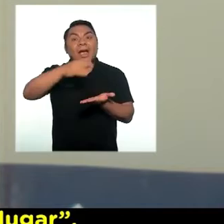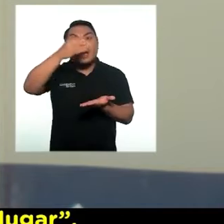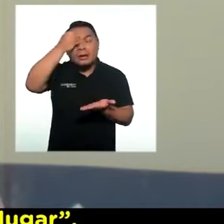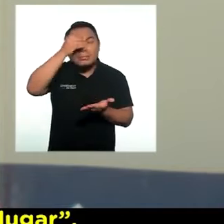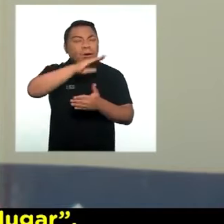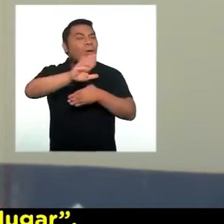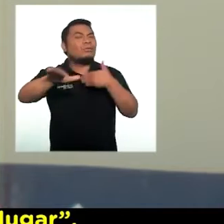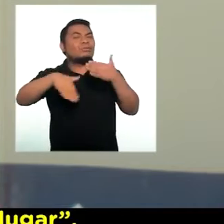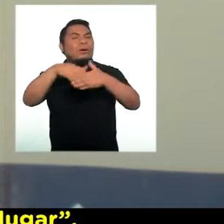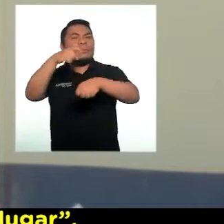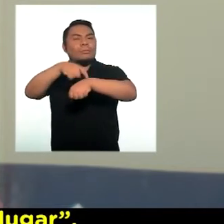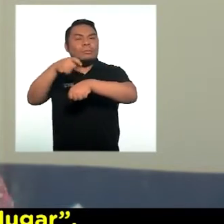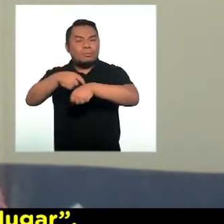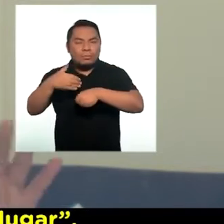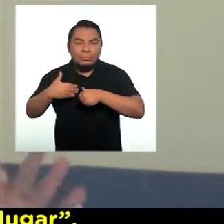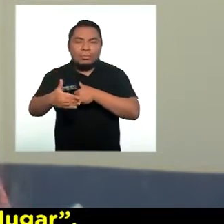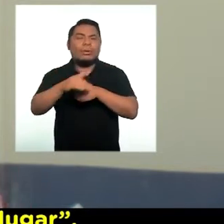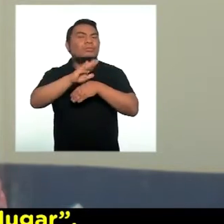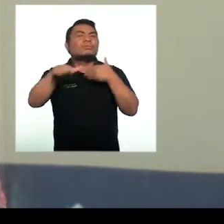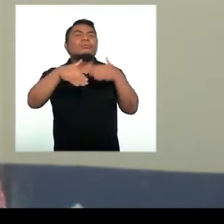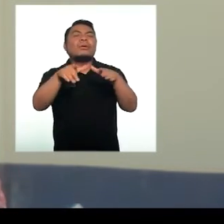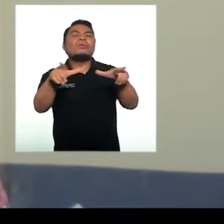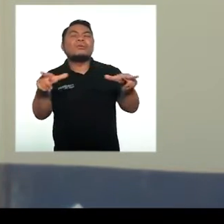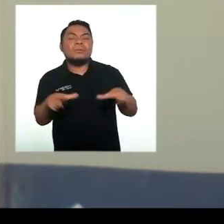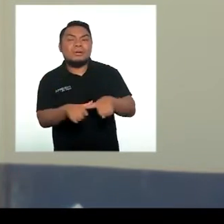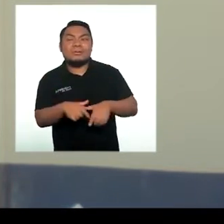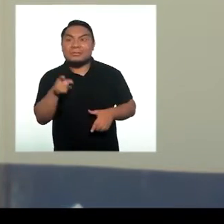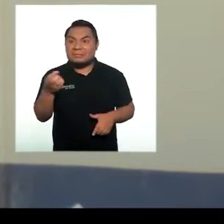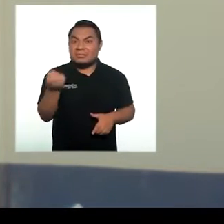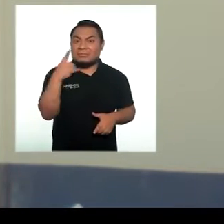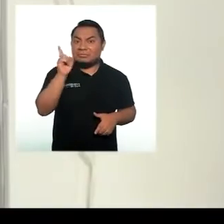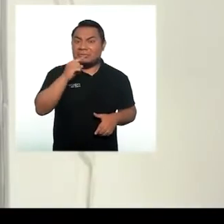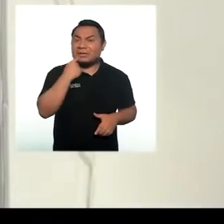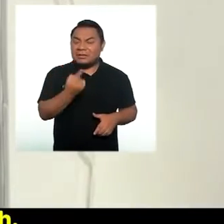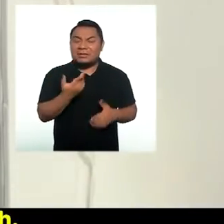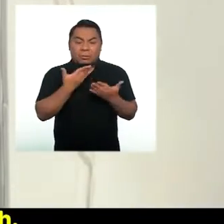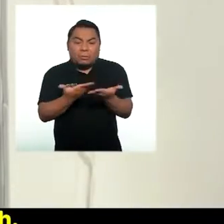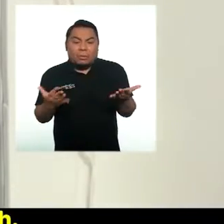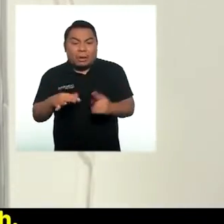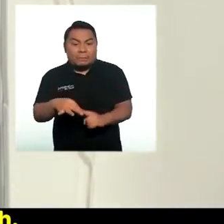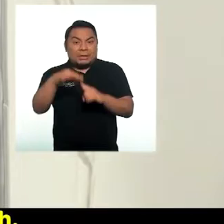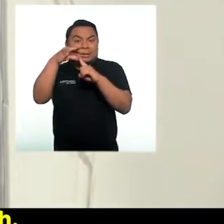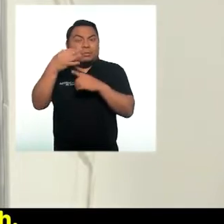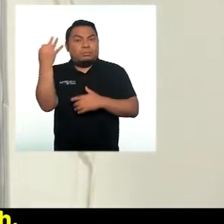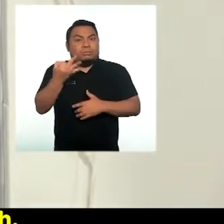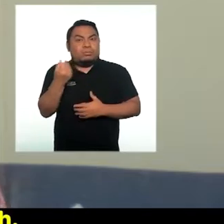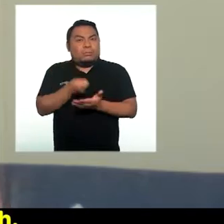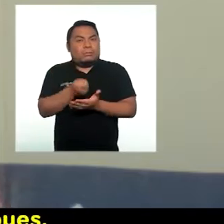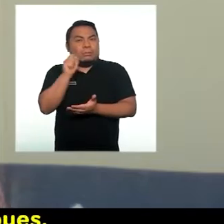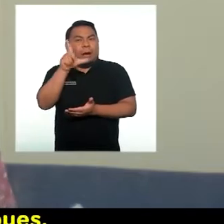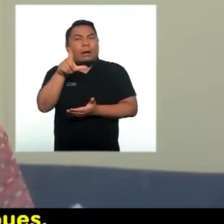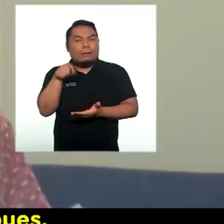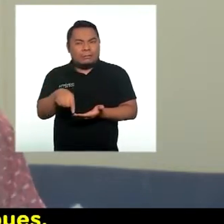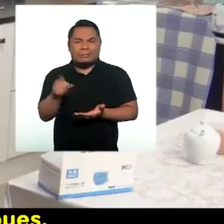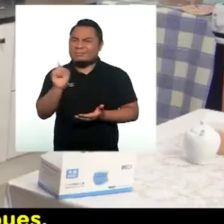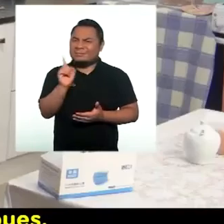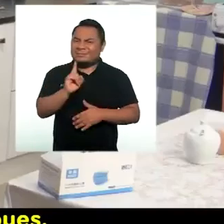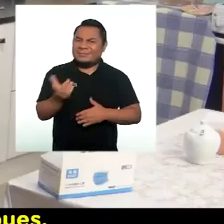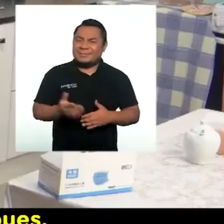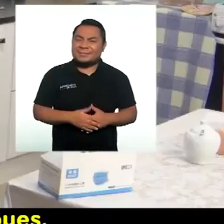Aprendemos en todo momento y en todo lugar. Y no mencionó nada de necesitar materiales especiales ni esas cosas, ¿no?